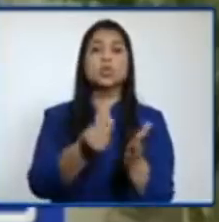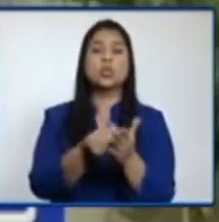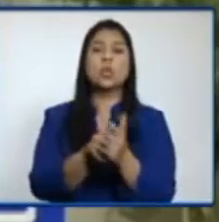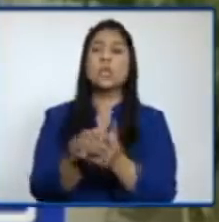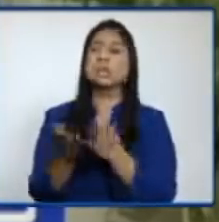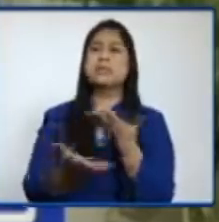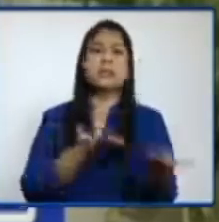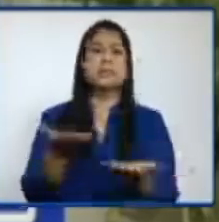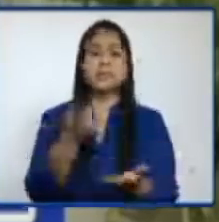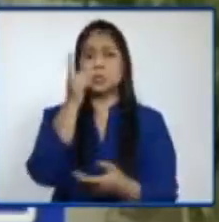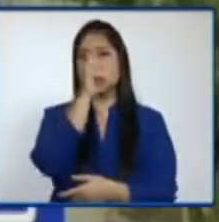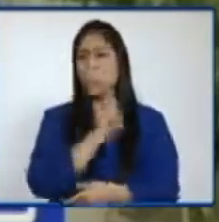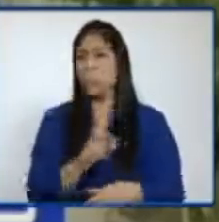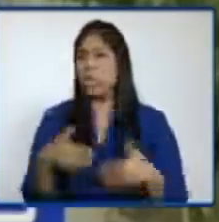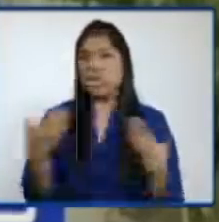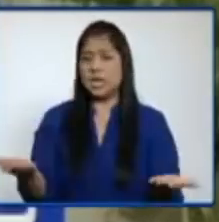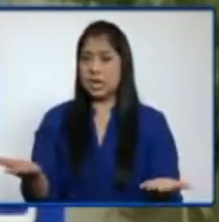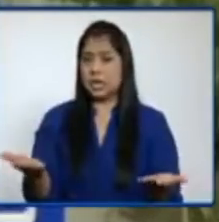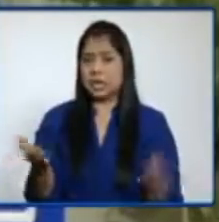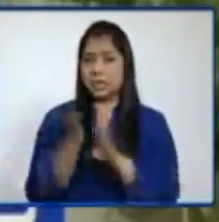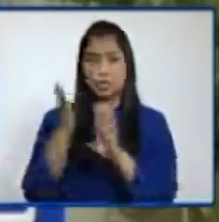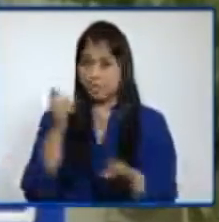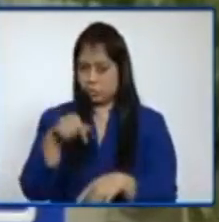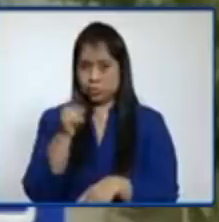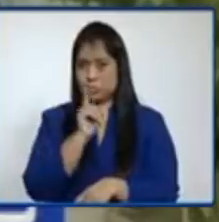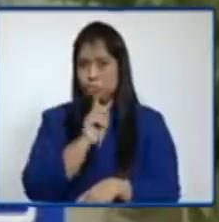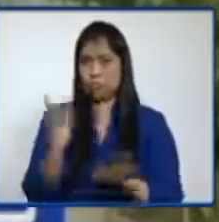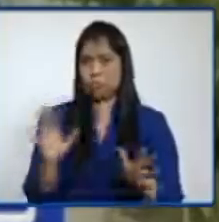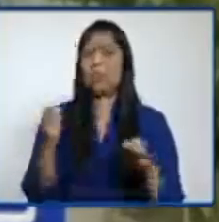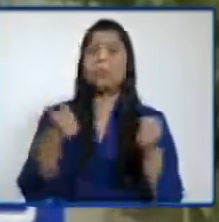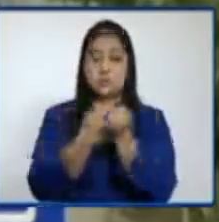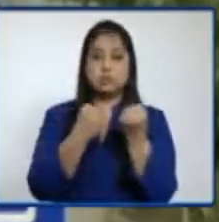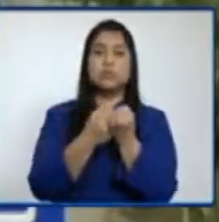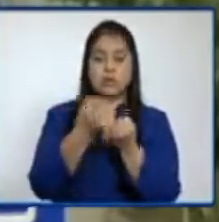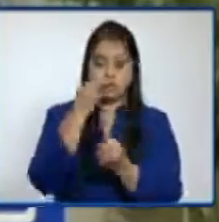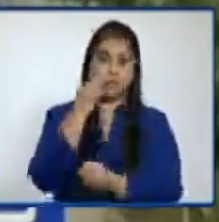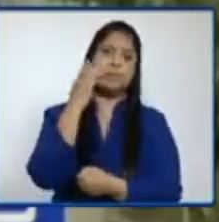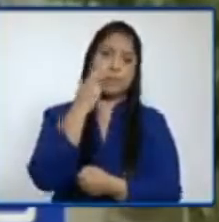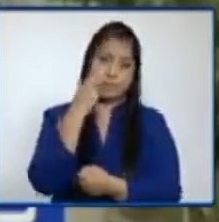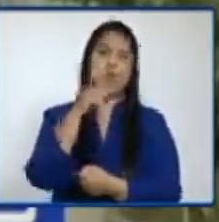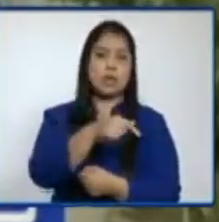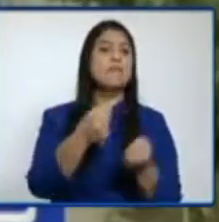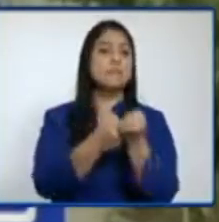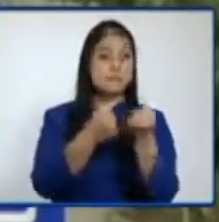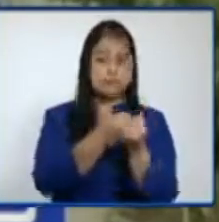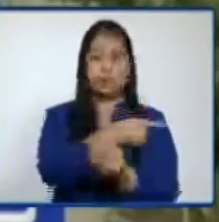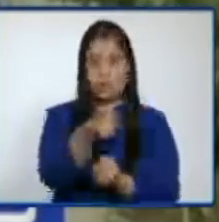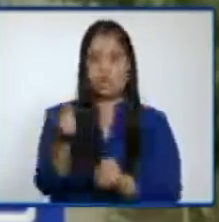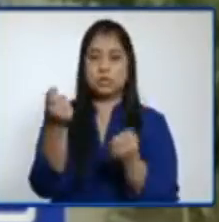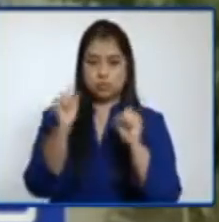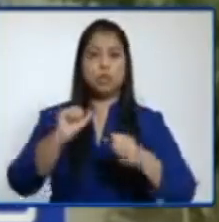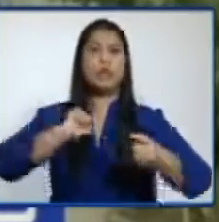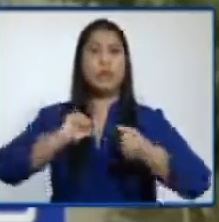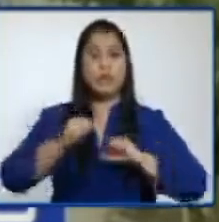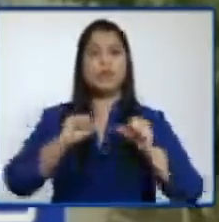servicios que no se prestan en los establecimientos y vamos a apoyar a los padres de familia a que puedan tener el acceso